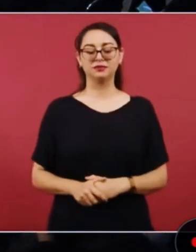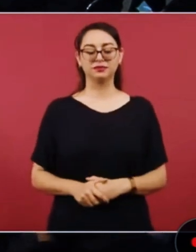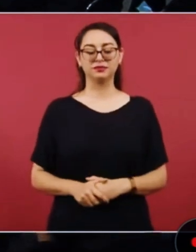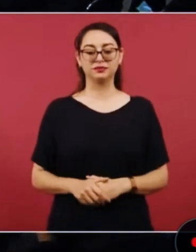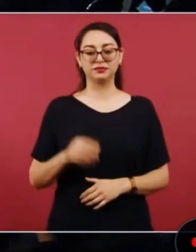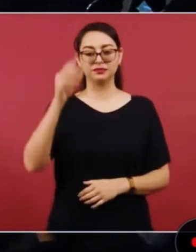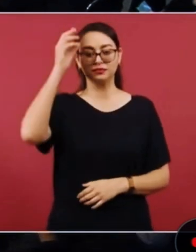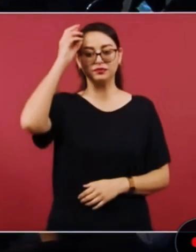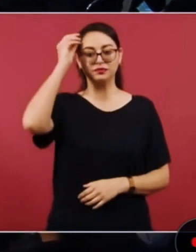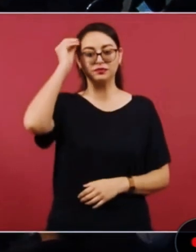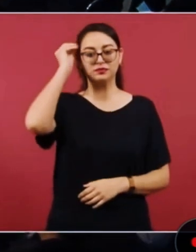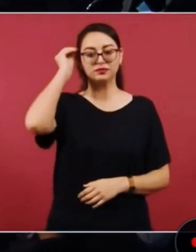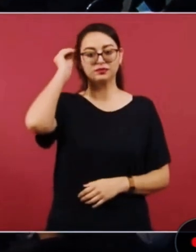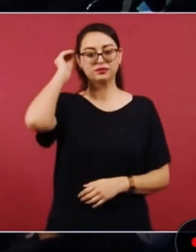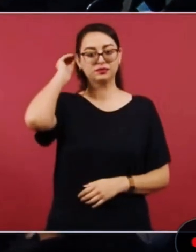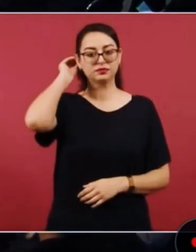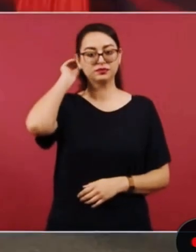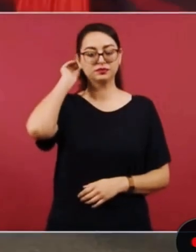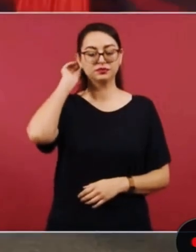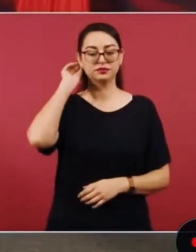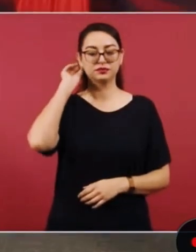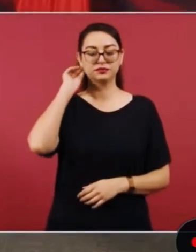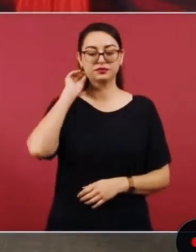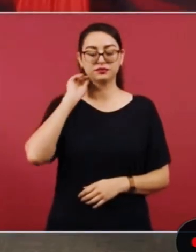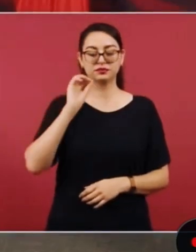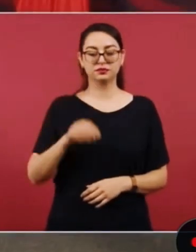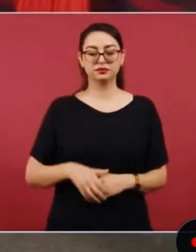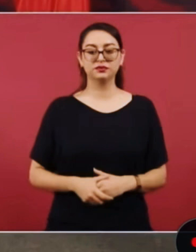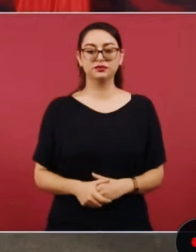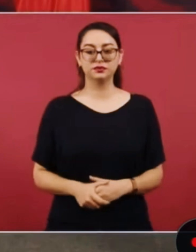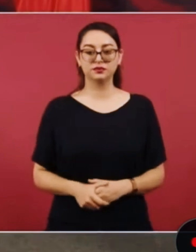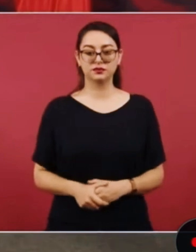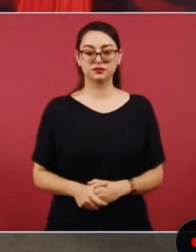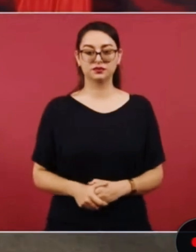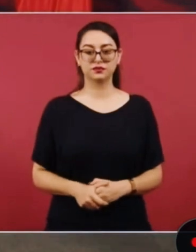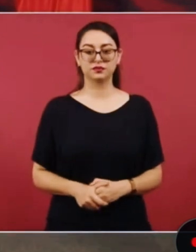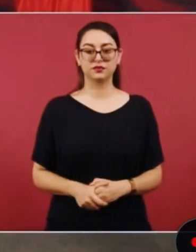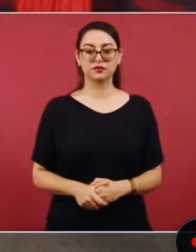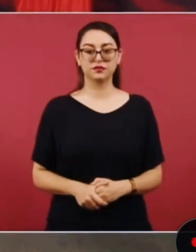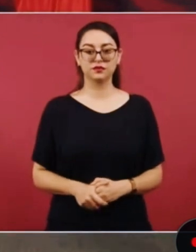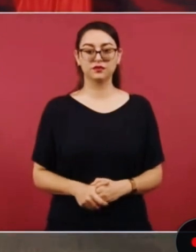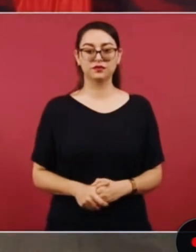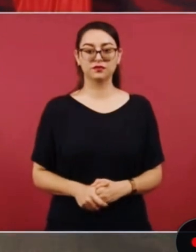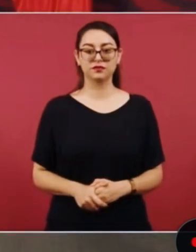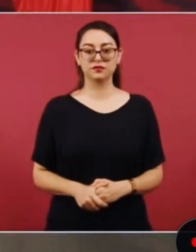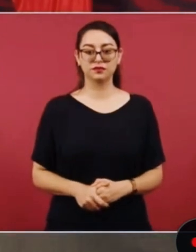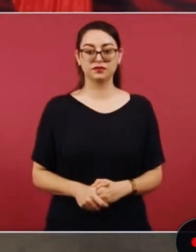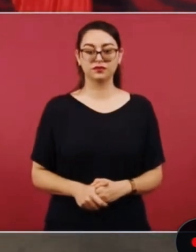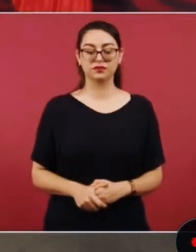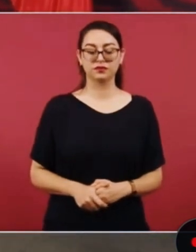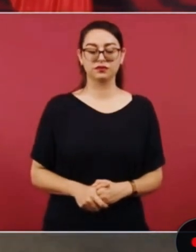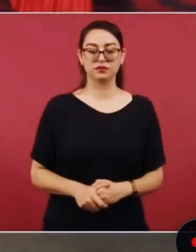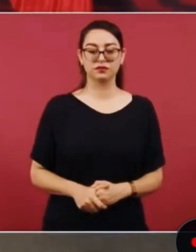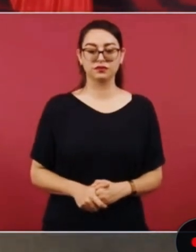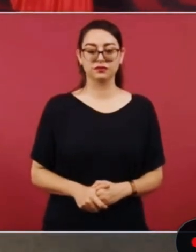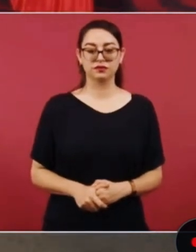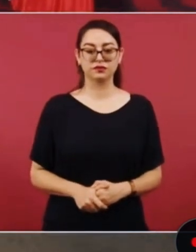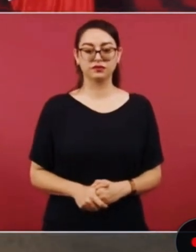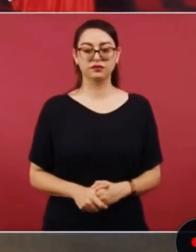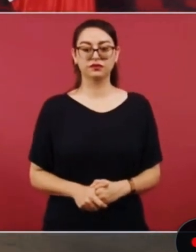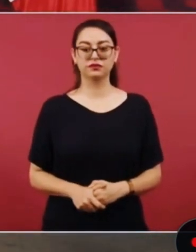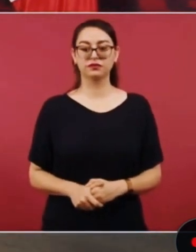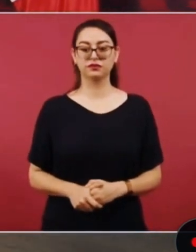igual igual igual hay un juez que